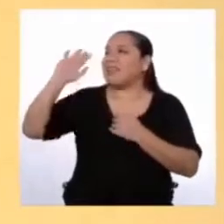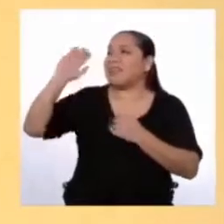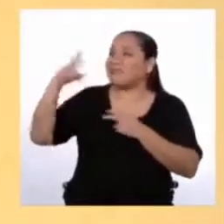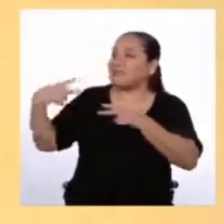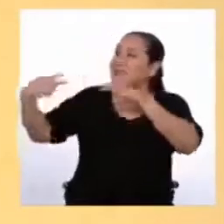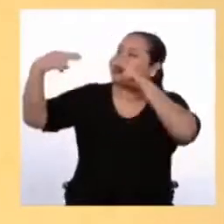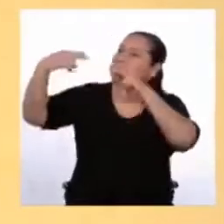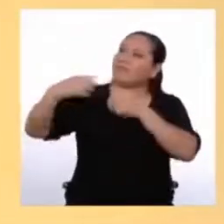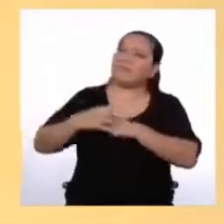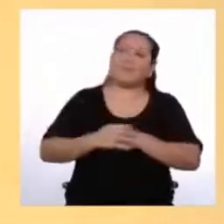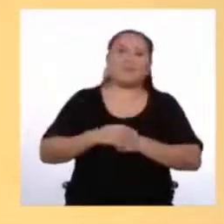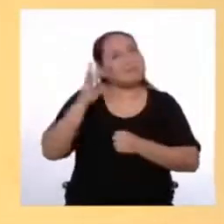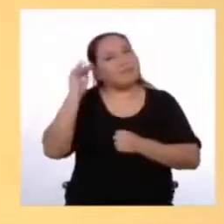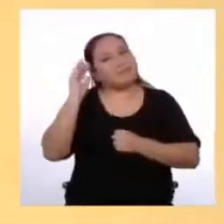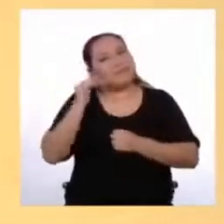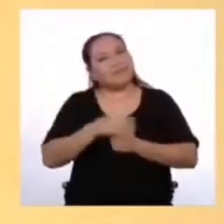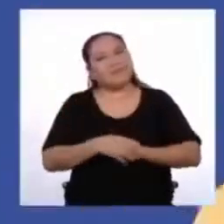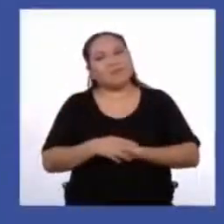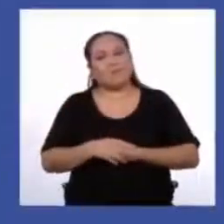pronto